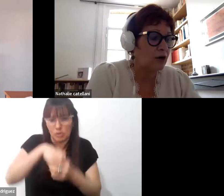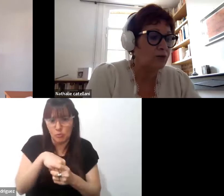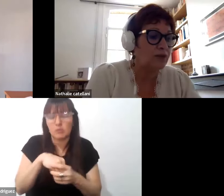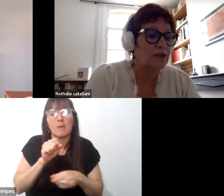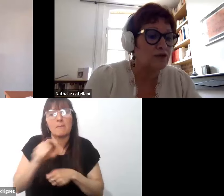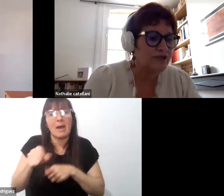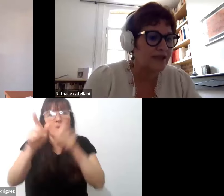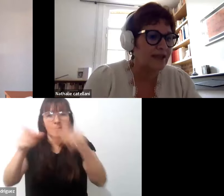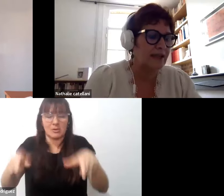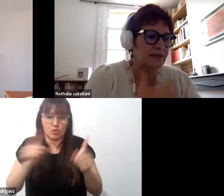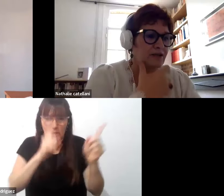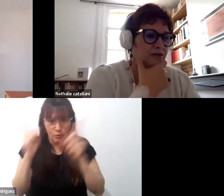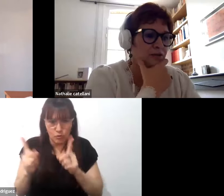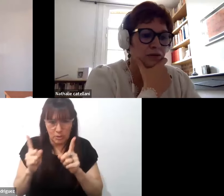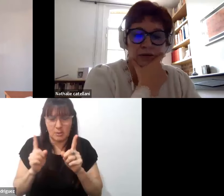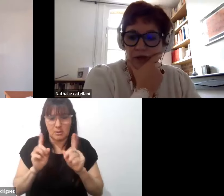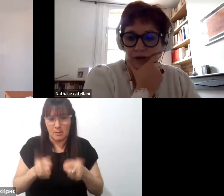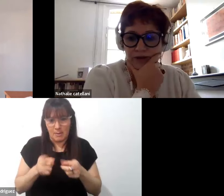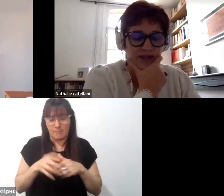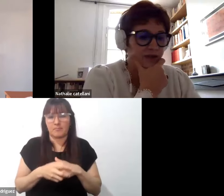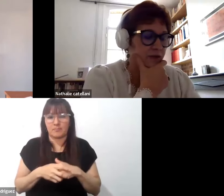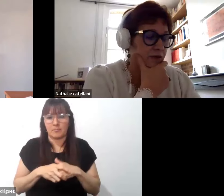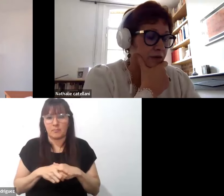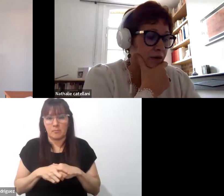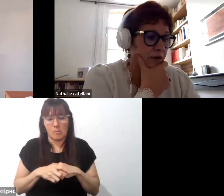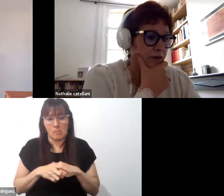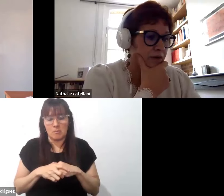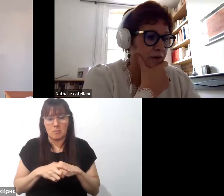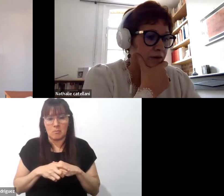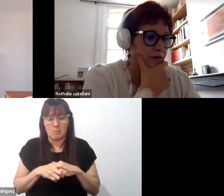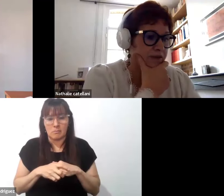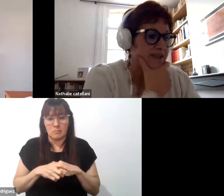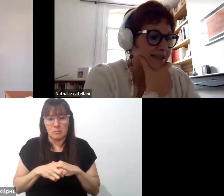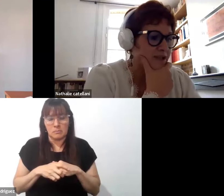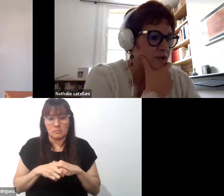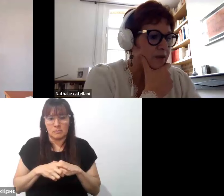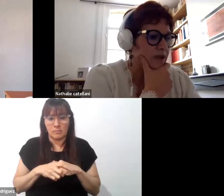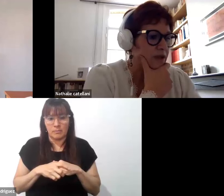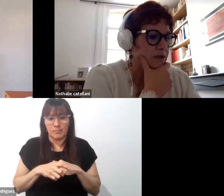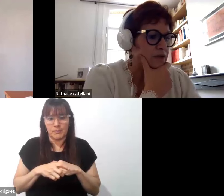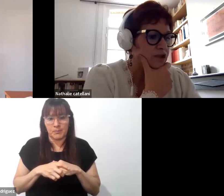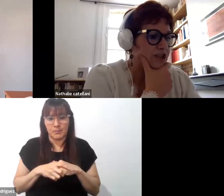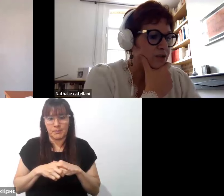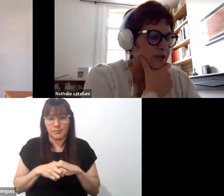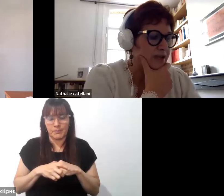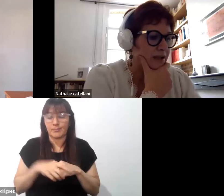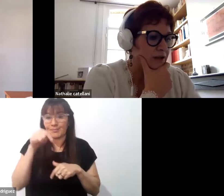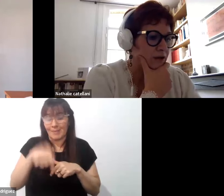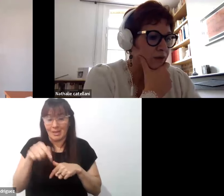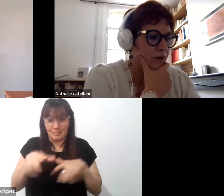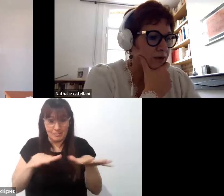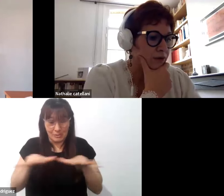docentes. Para ilustrar estas acciones,